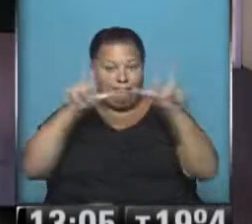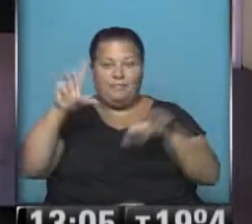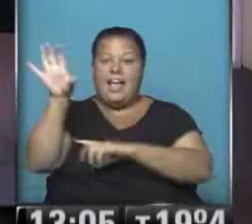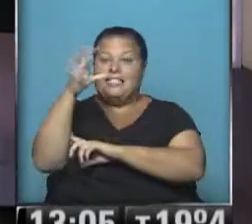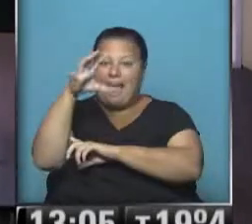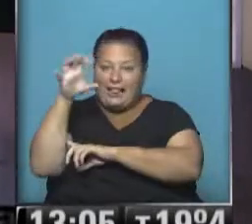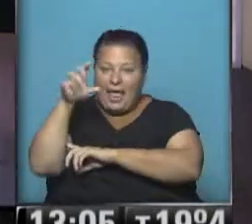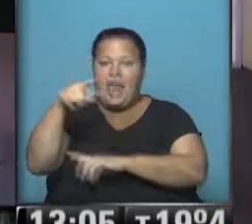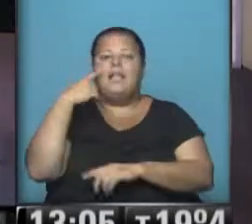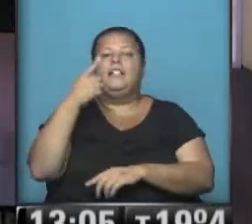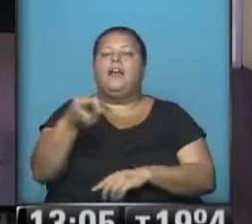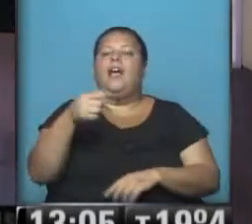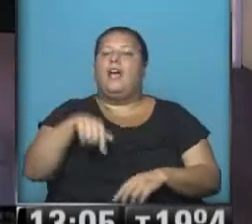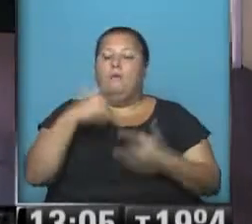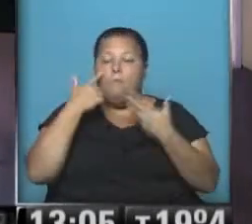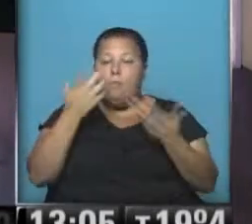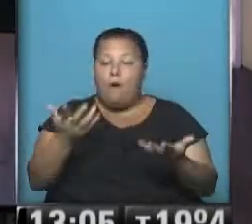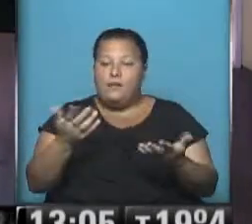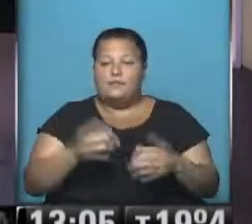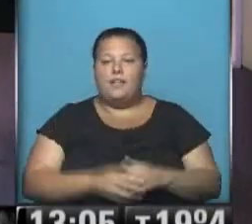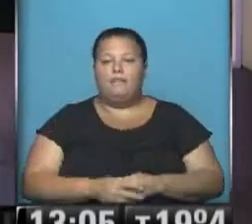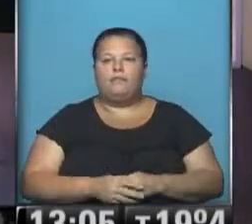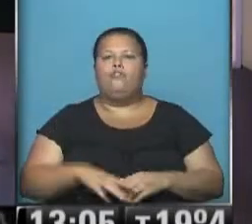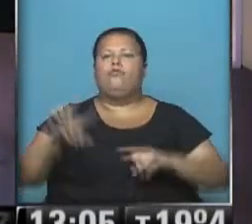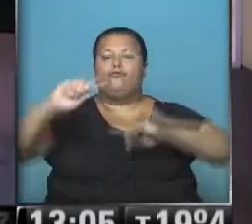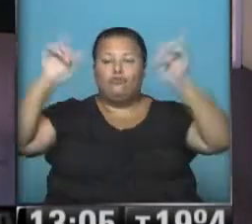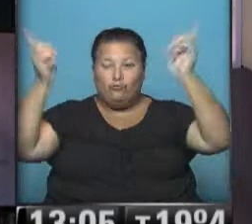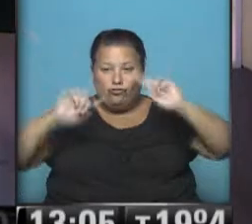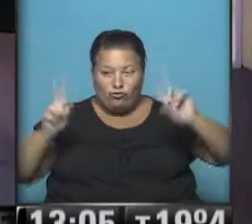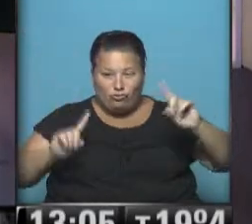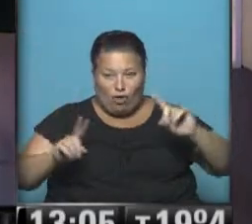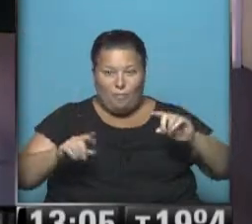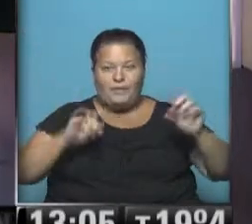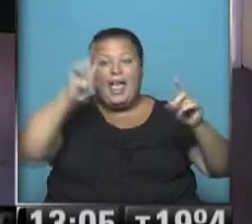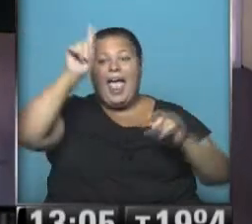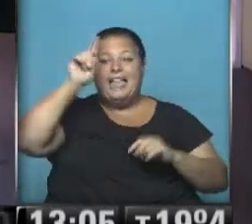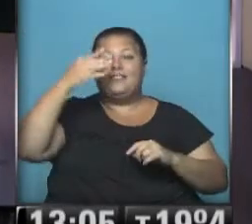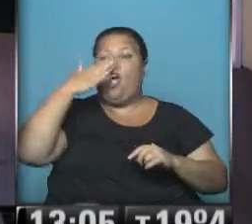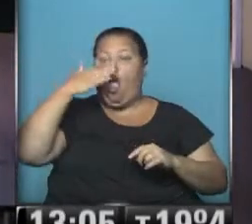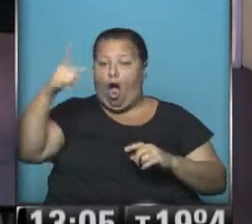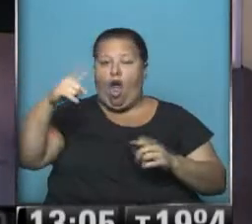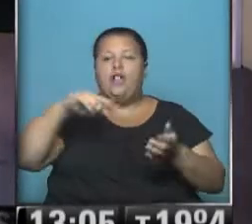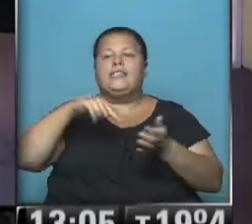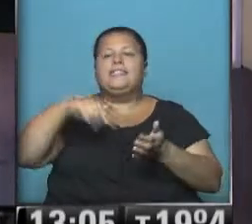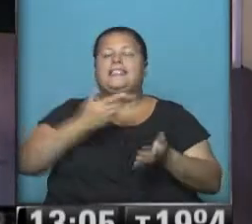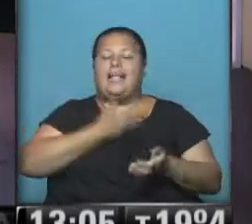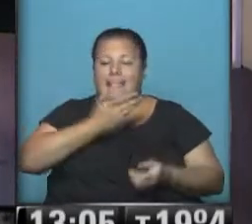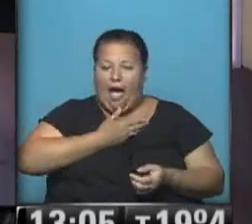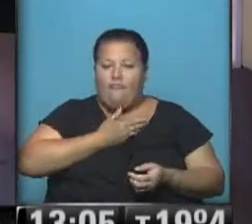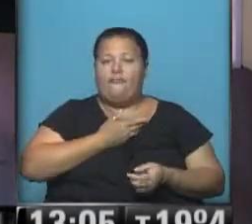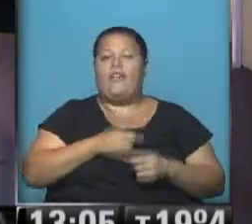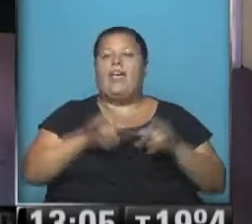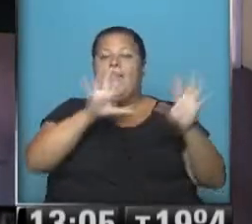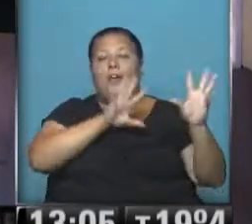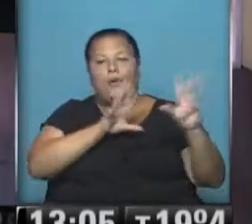satélite que nos está mostrando, cómo la tormenta que nos está viniendo del este de Córdoba, sur y centro de Santa Fe, se ha